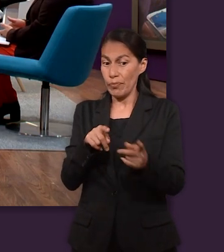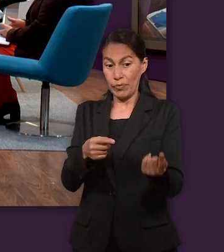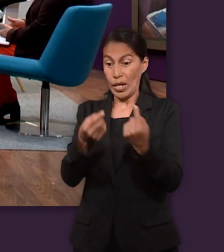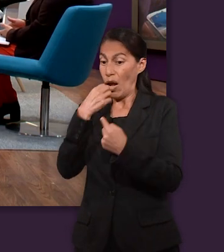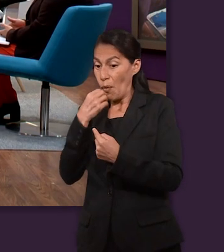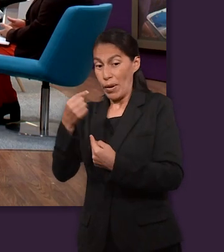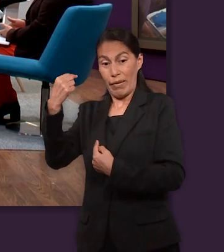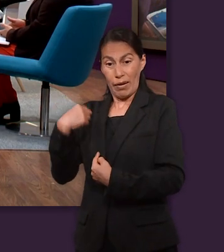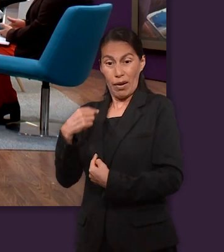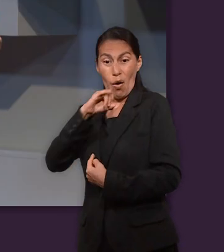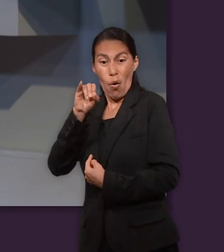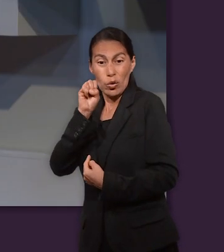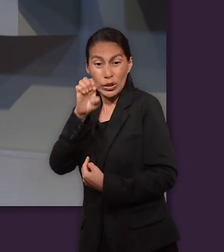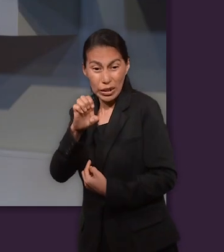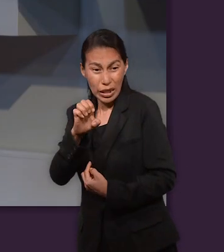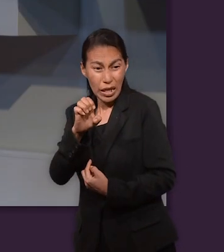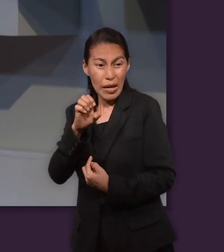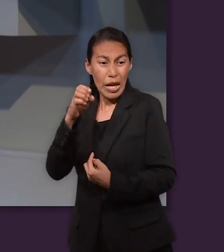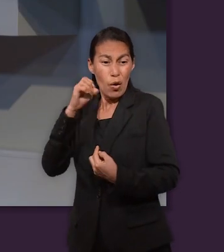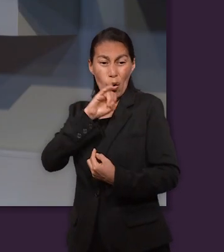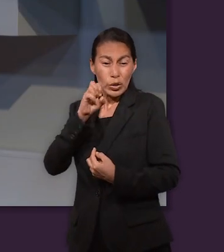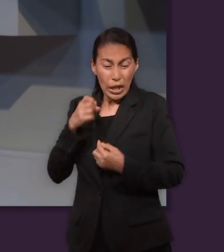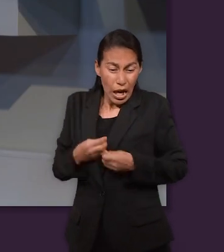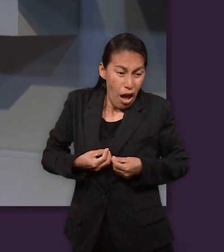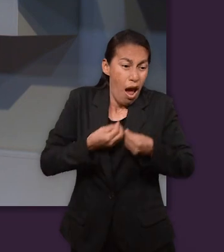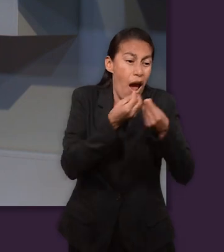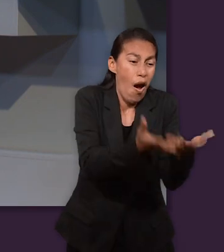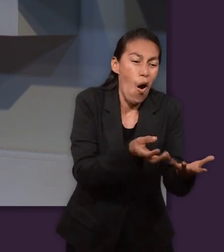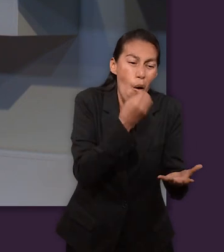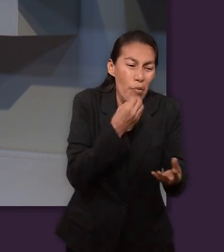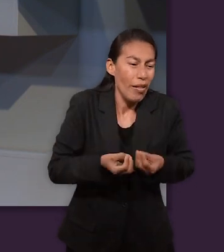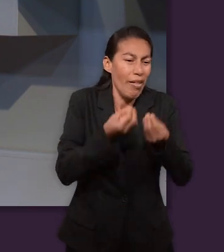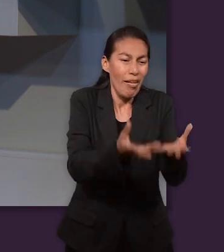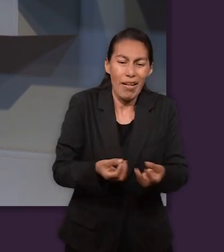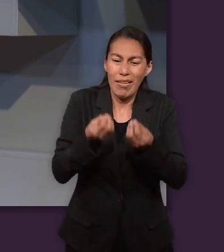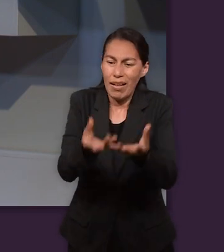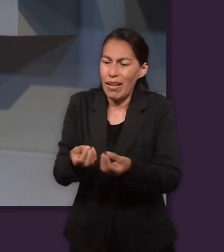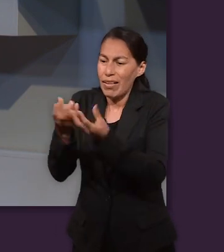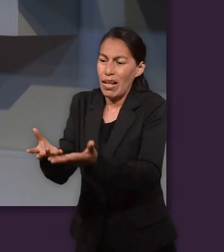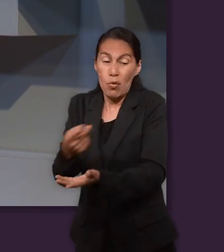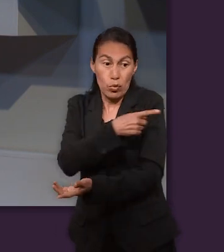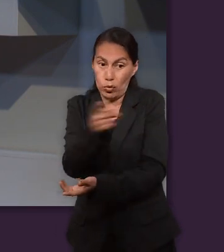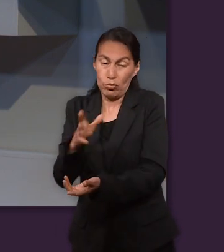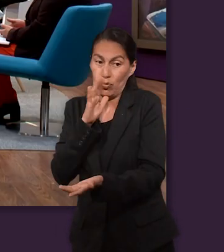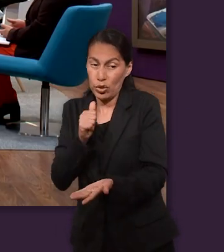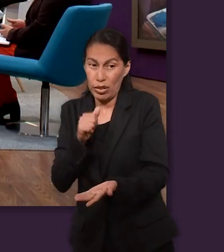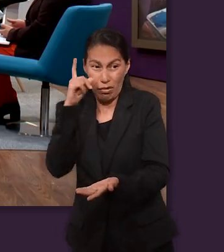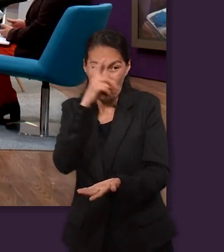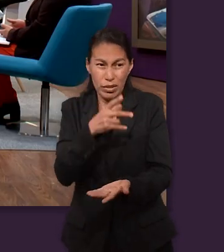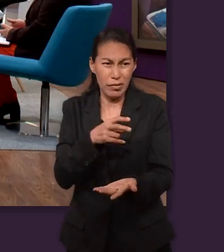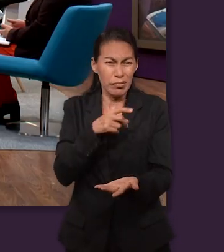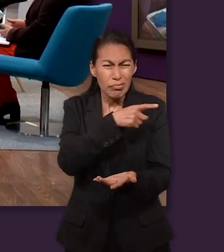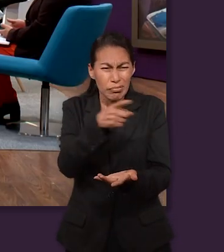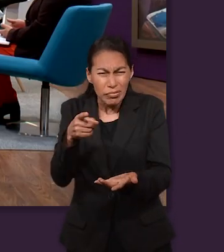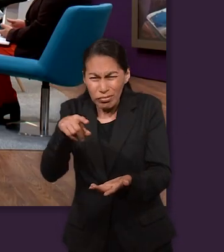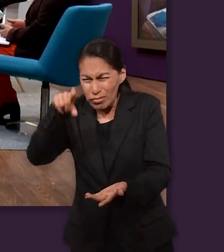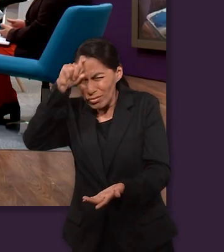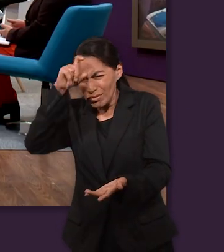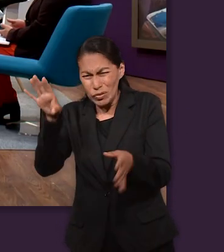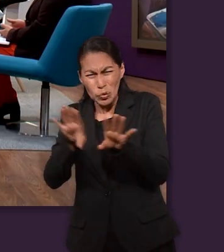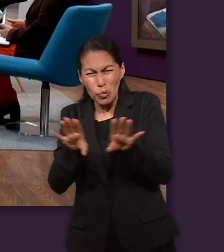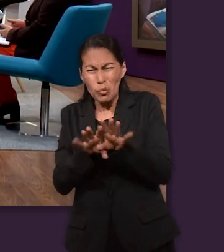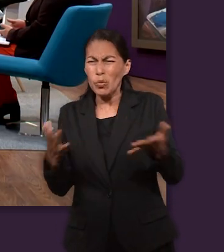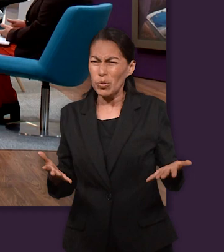dando a entender que en algún momento sus hermanos iban a depender económicamente de él, él siendo menor que ellos. Mucho menor. O sea, todos esos diez hermanos,